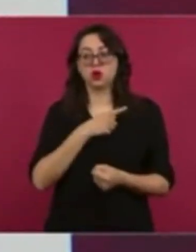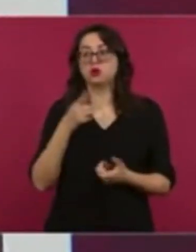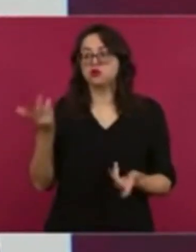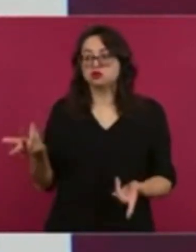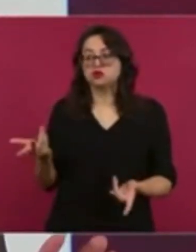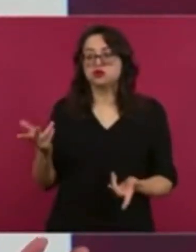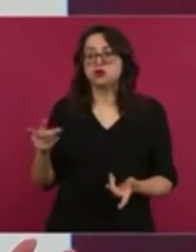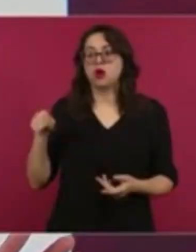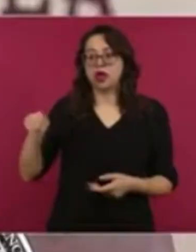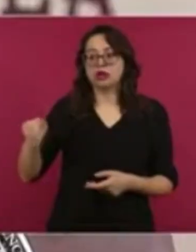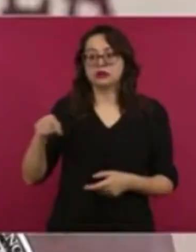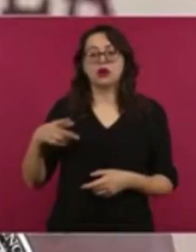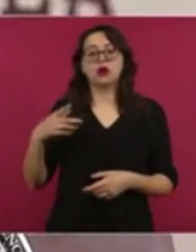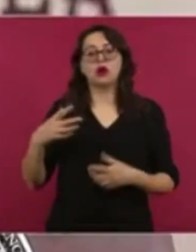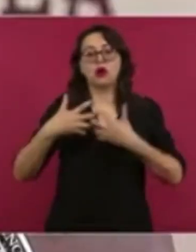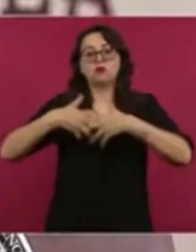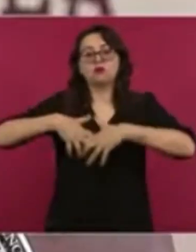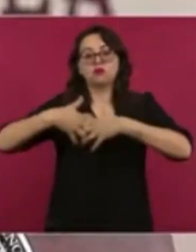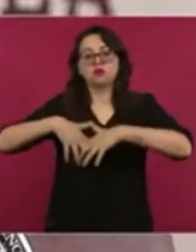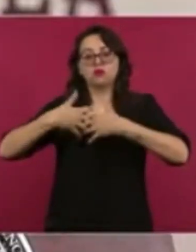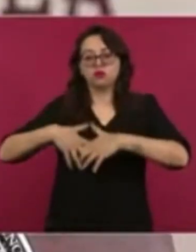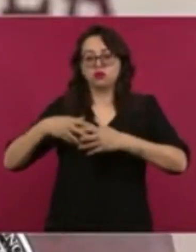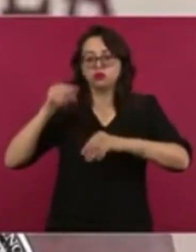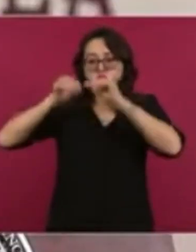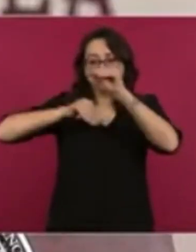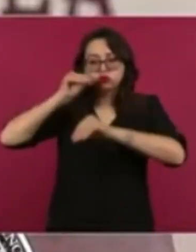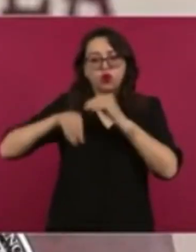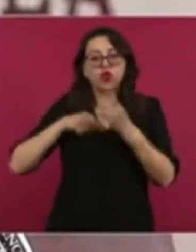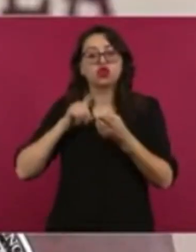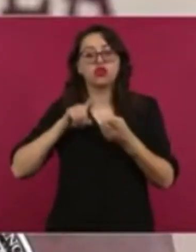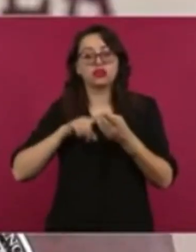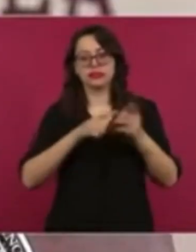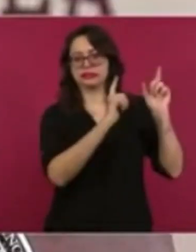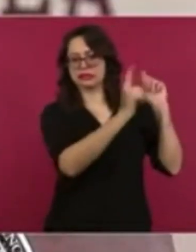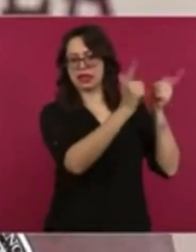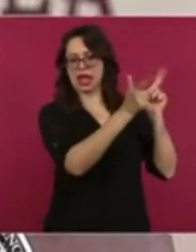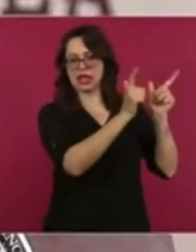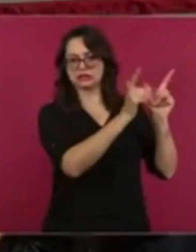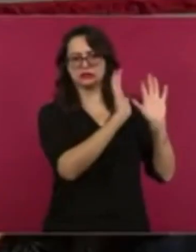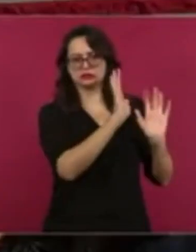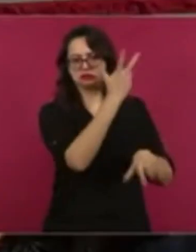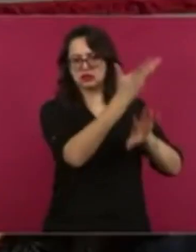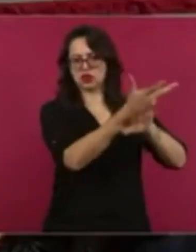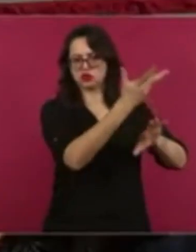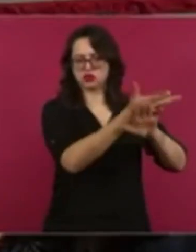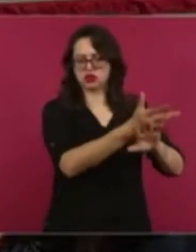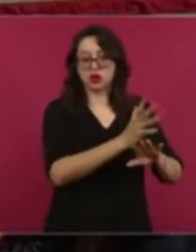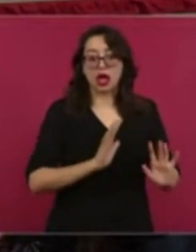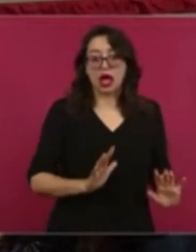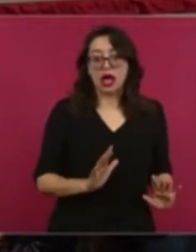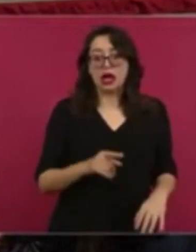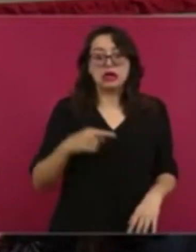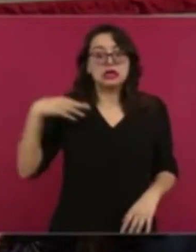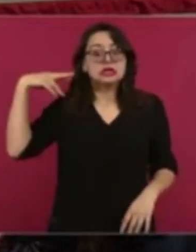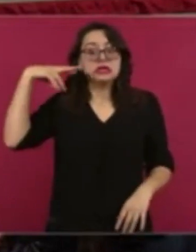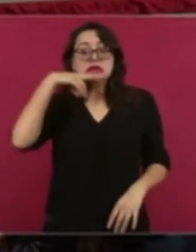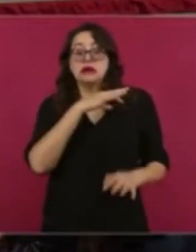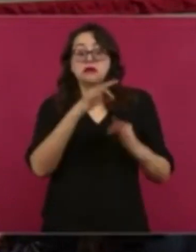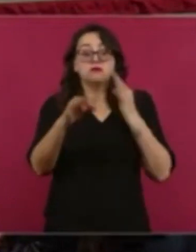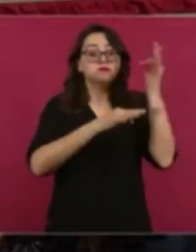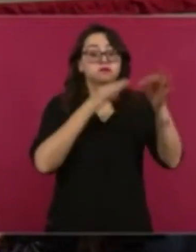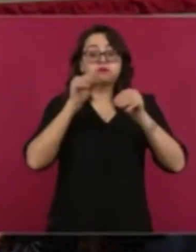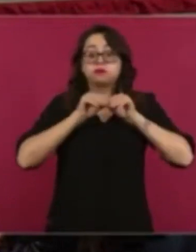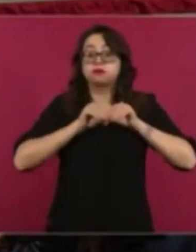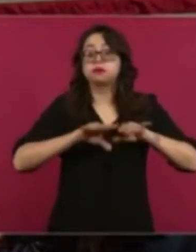fuente y ya con eso empezaron su campaña de desinformación. La noticia falsa